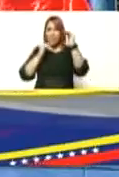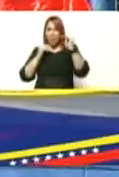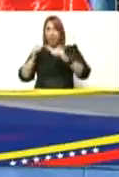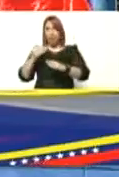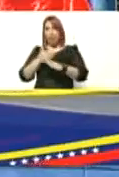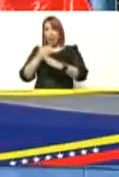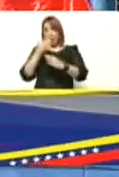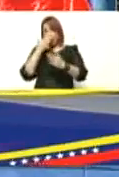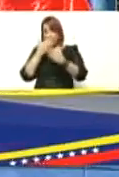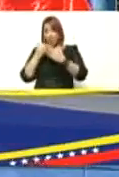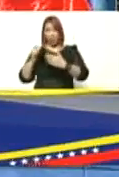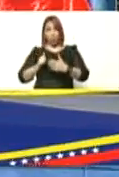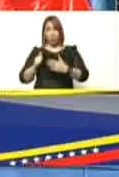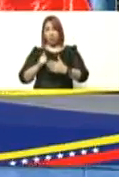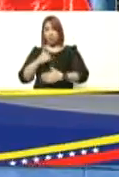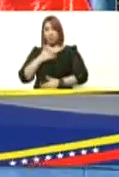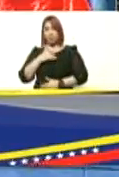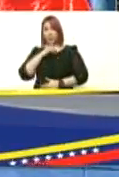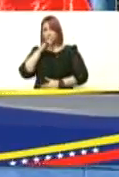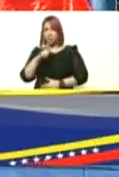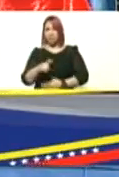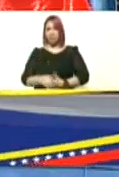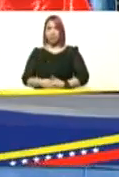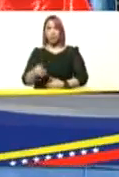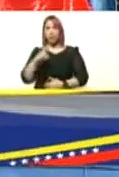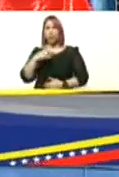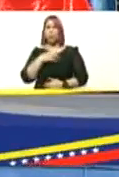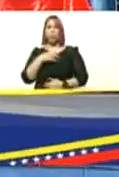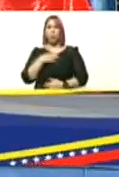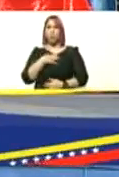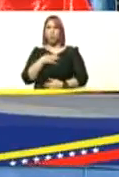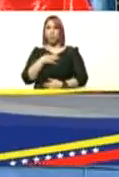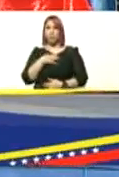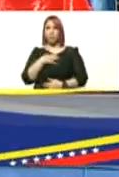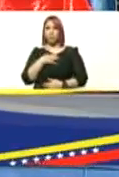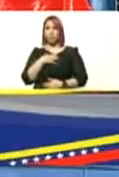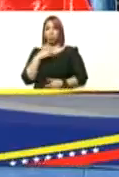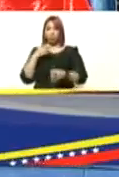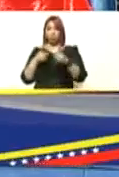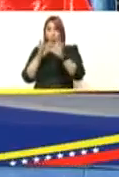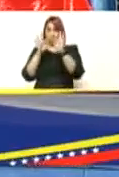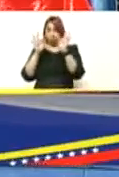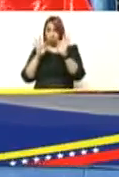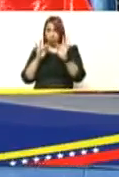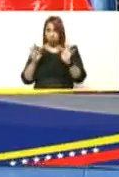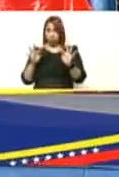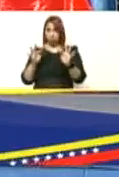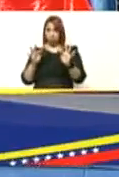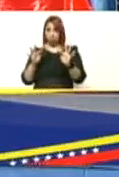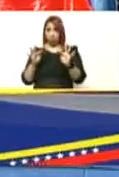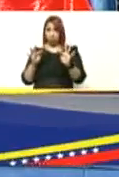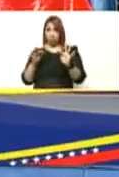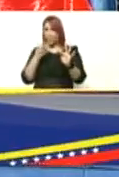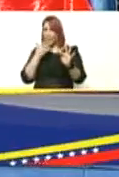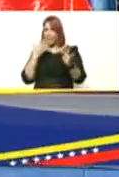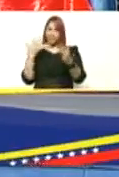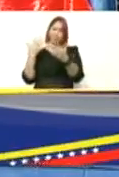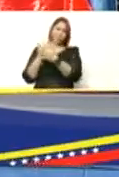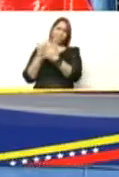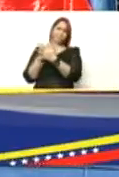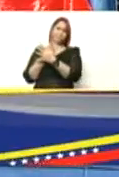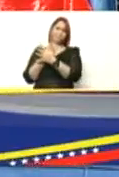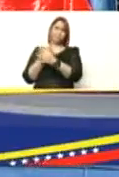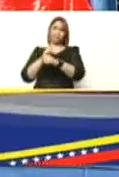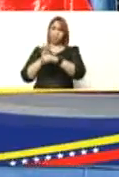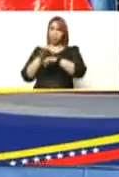cualquier síntoma no podemos estar de alguna forma incrédulos ante la circulación de omicron